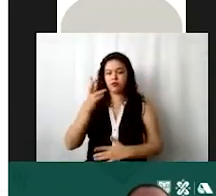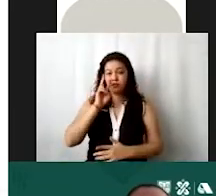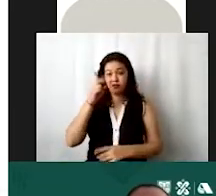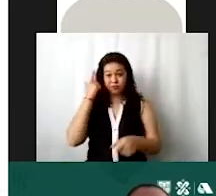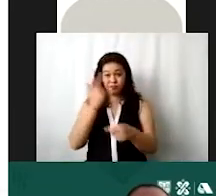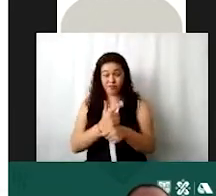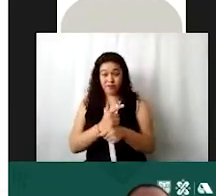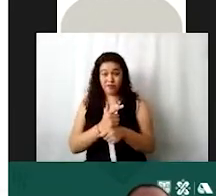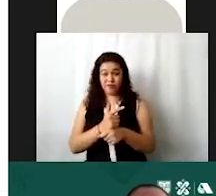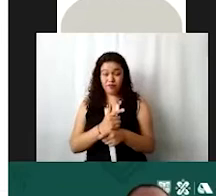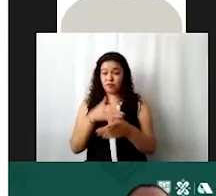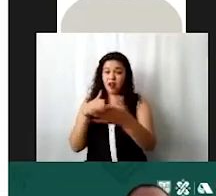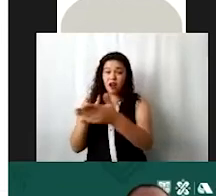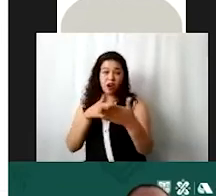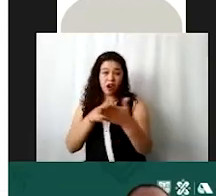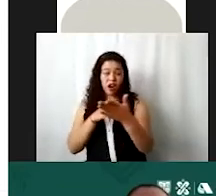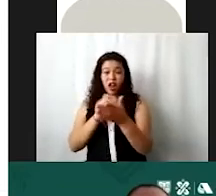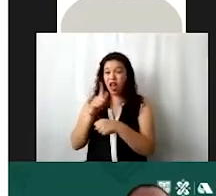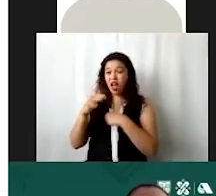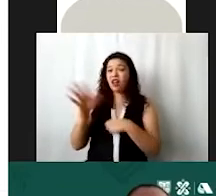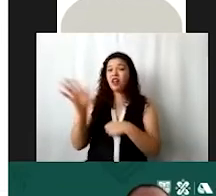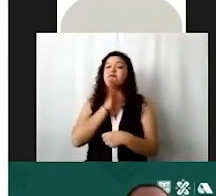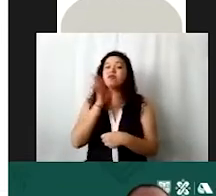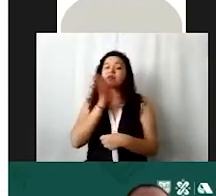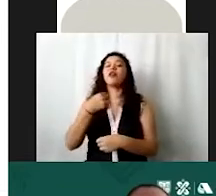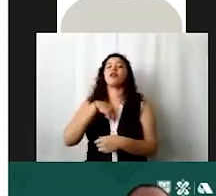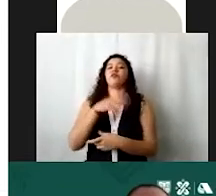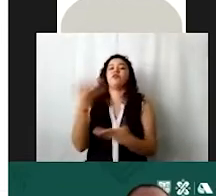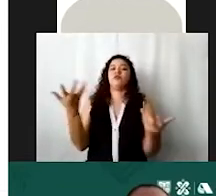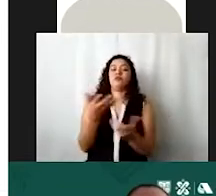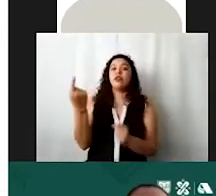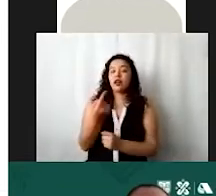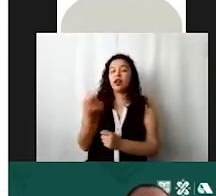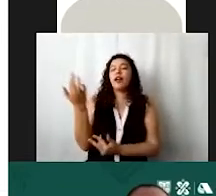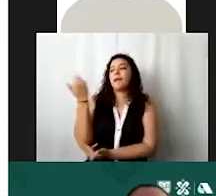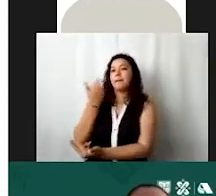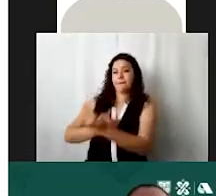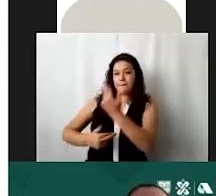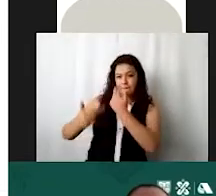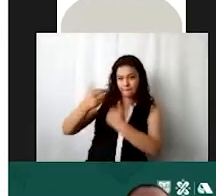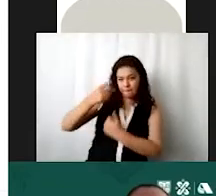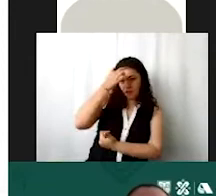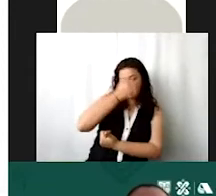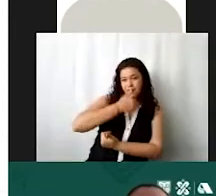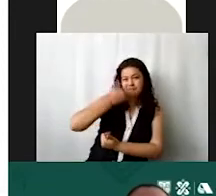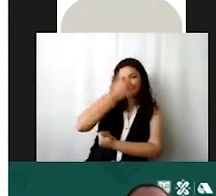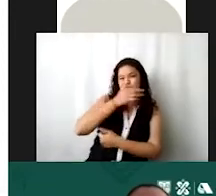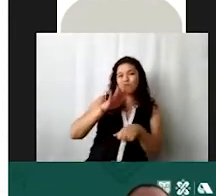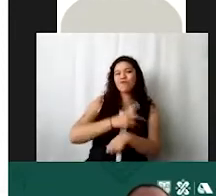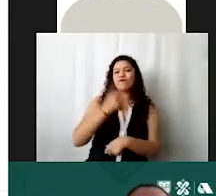no los va a dejar pasar si algo no cumple entonces ¿qué tenemos que hacer? tenemos que regresar a revisar por qué